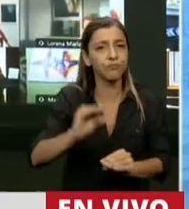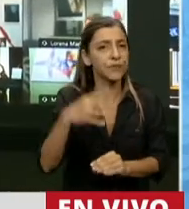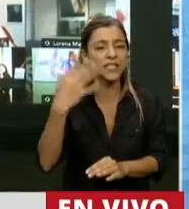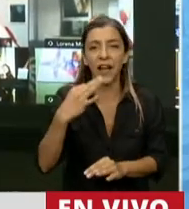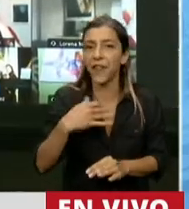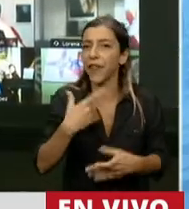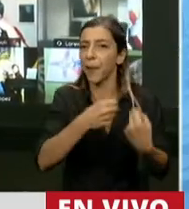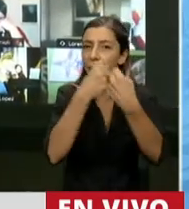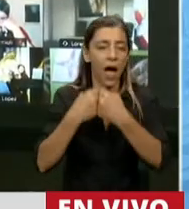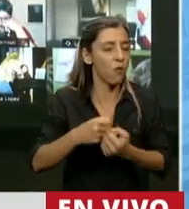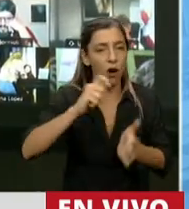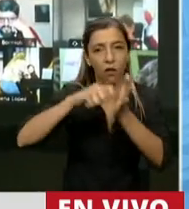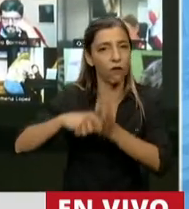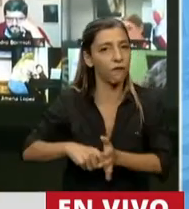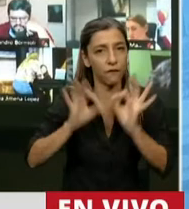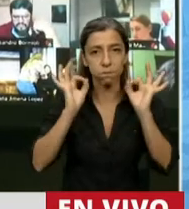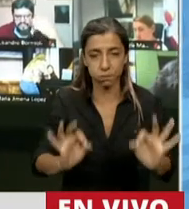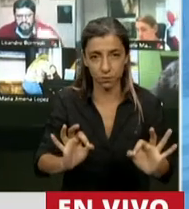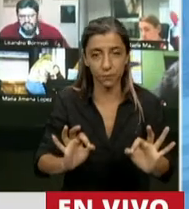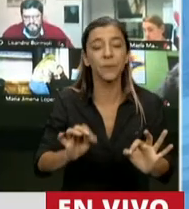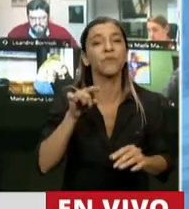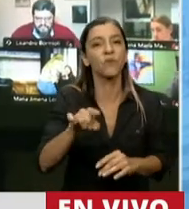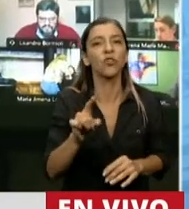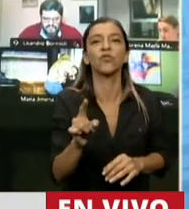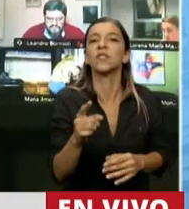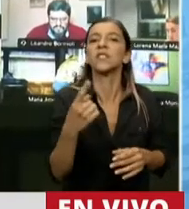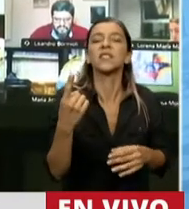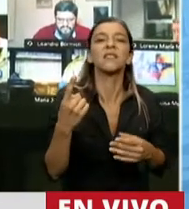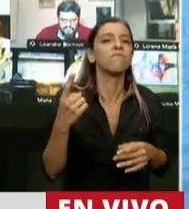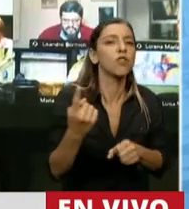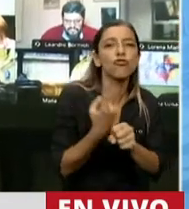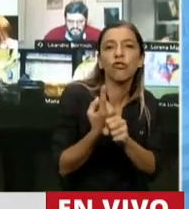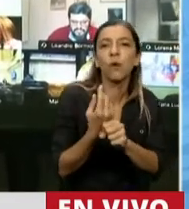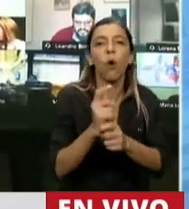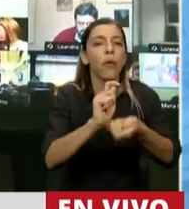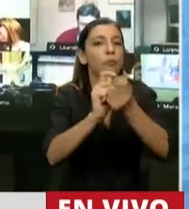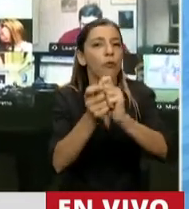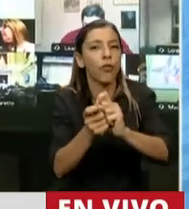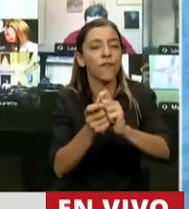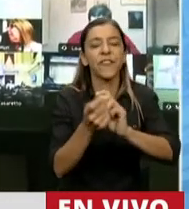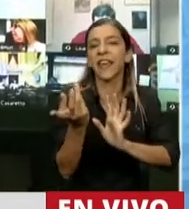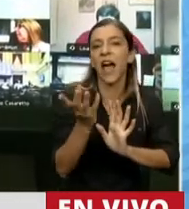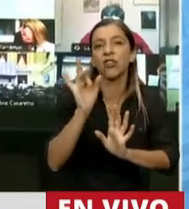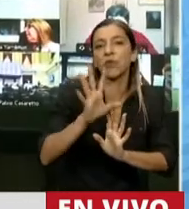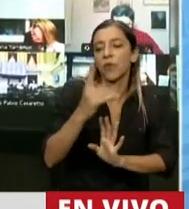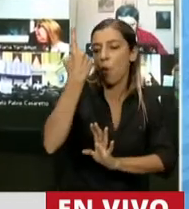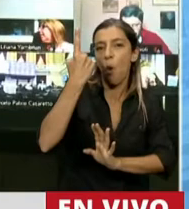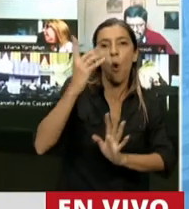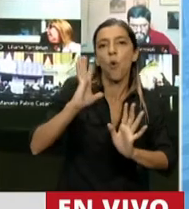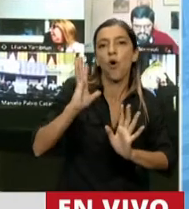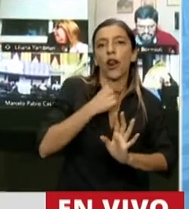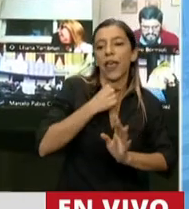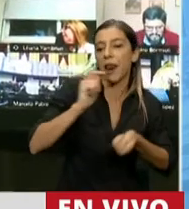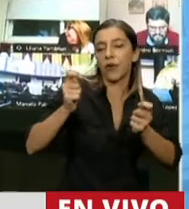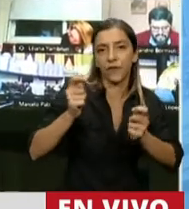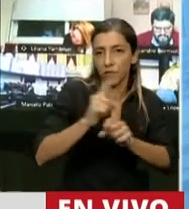convencional y por esa misma razón no puede ser afectada ni alterada unilateralmente y